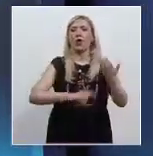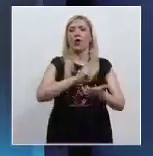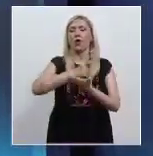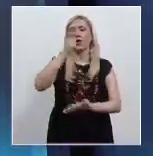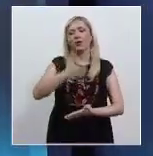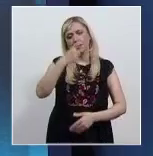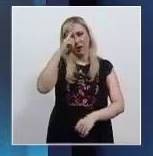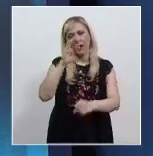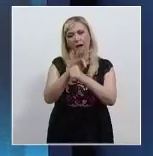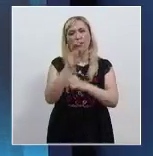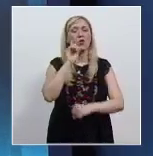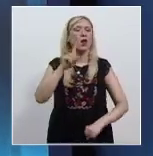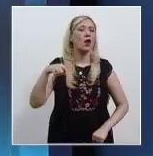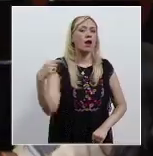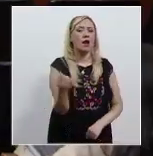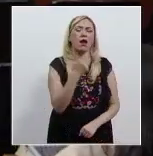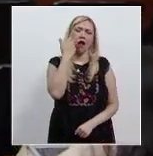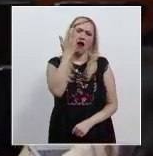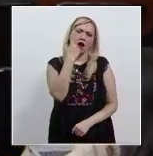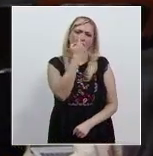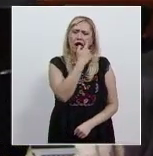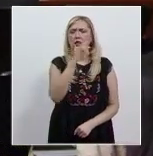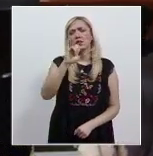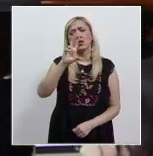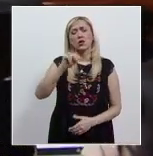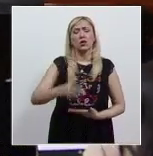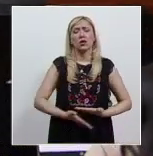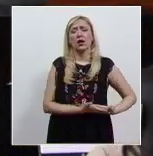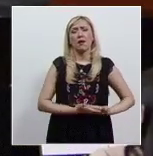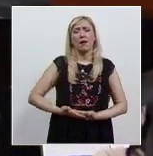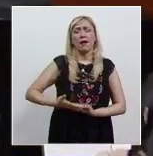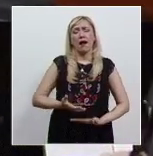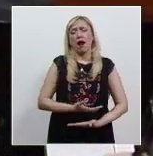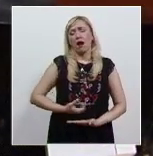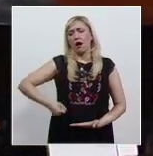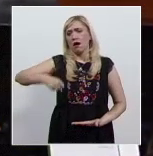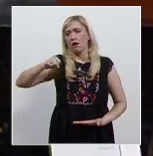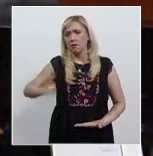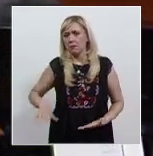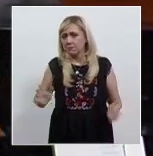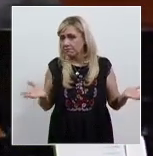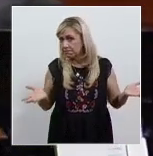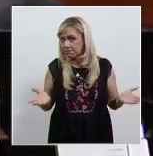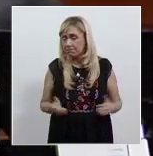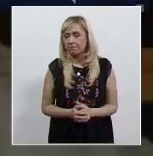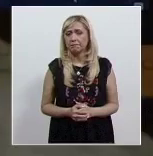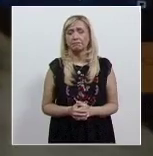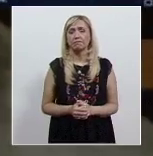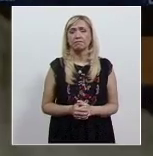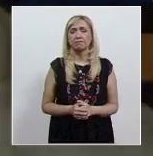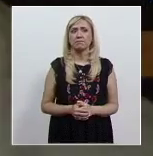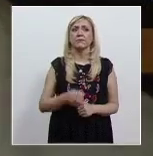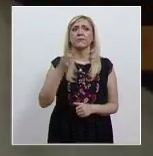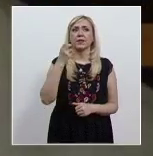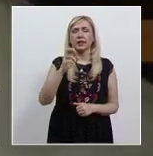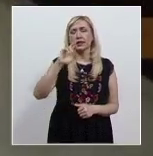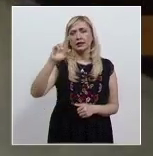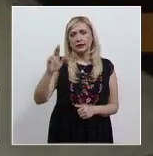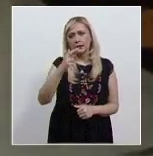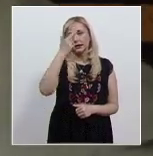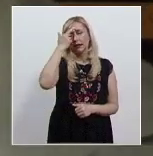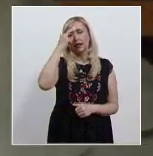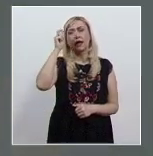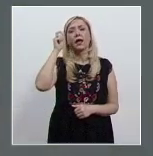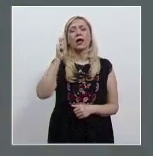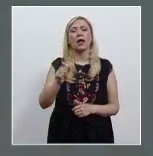interrupción del embarazo. El pasado 6 de septiembre, la primera sala de la Suprema Corte de Justicia de la Nación declaró que